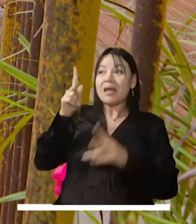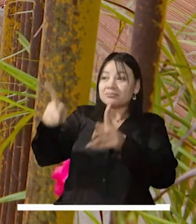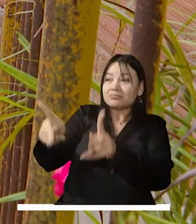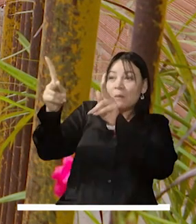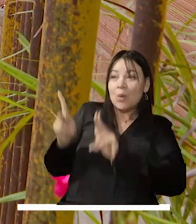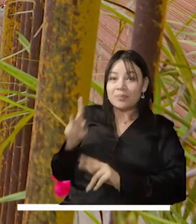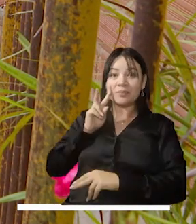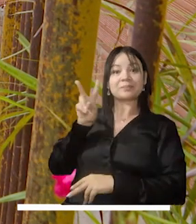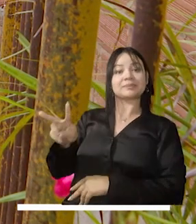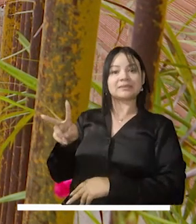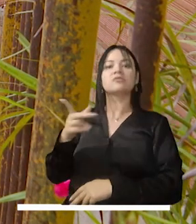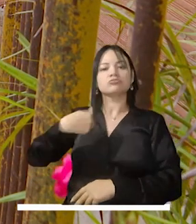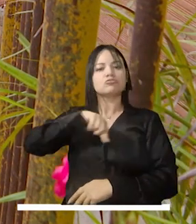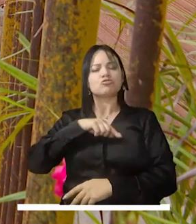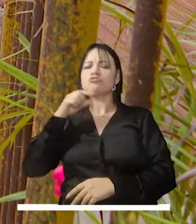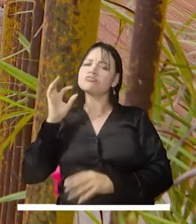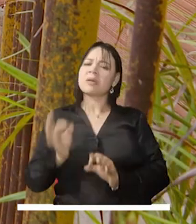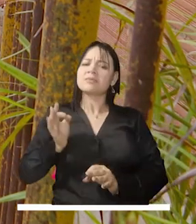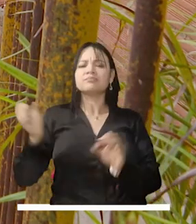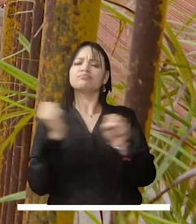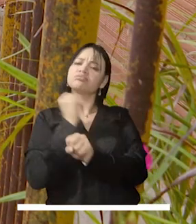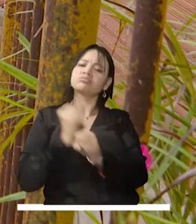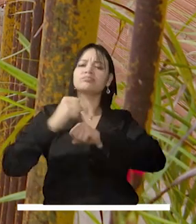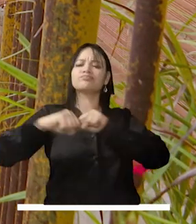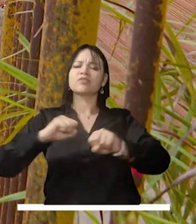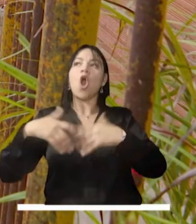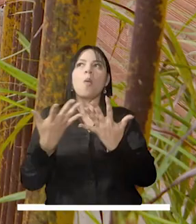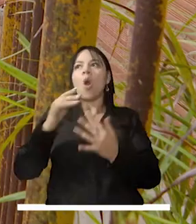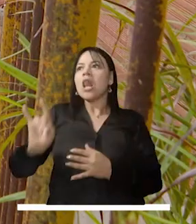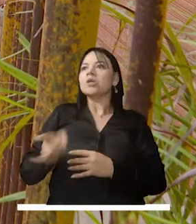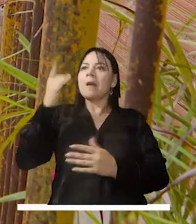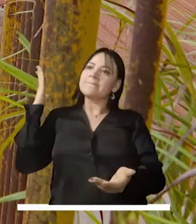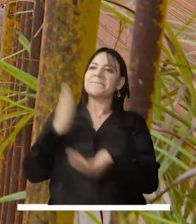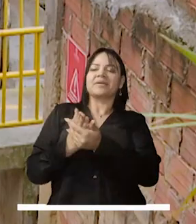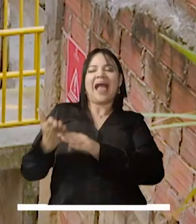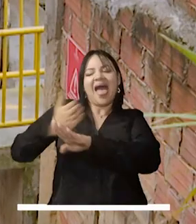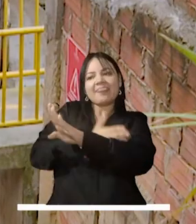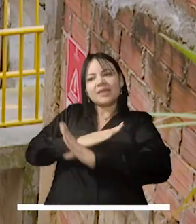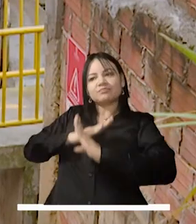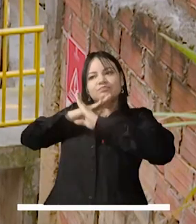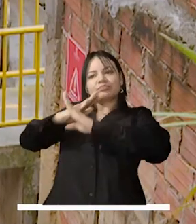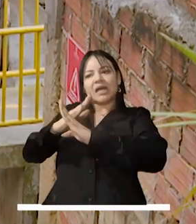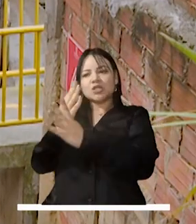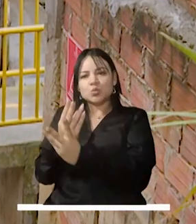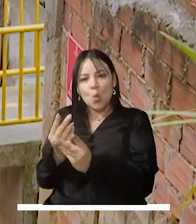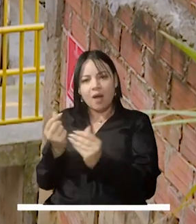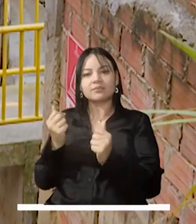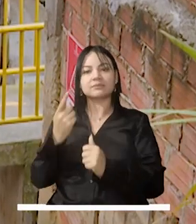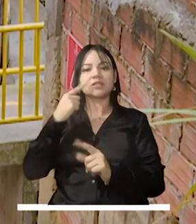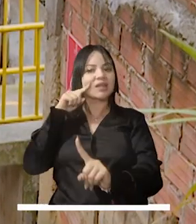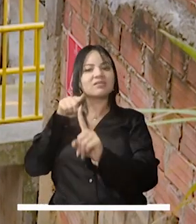que estamos nosotros, nosotros como comunidad siempre le hemos trabajado al riesgo y buscamos la forma de mitigar el riesgo. Y además eso hoy en día le estamos